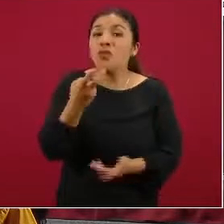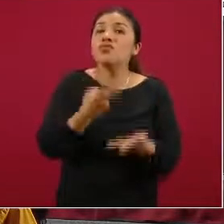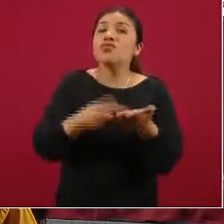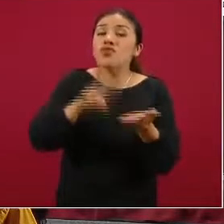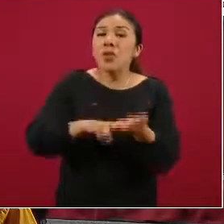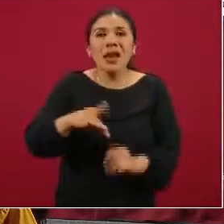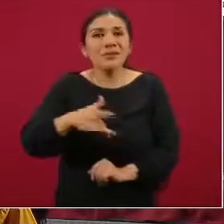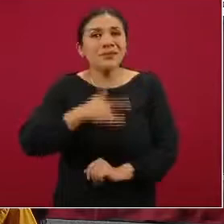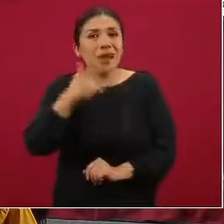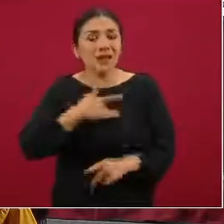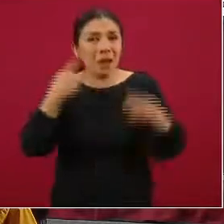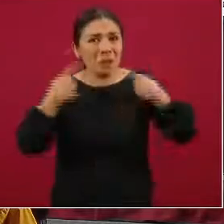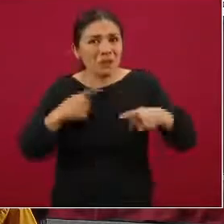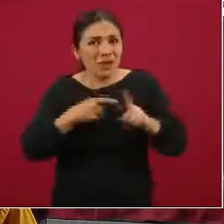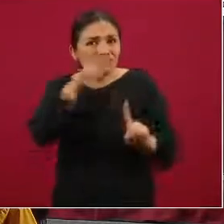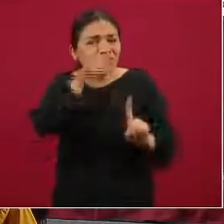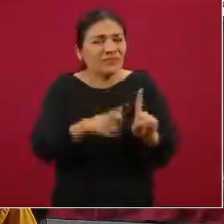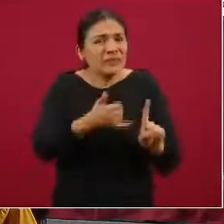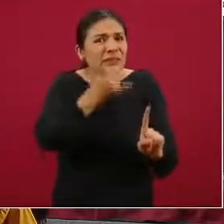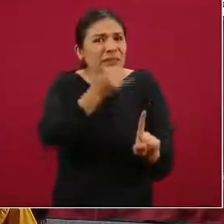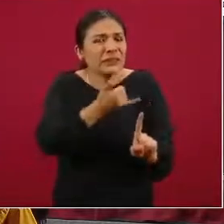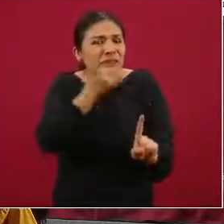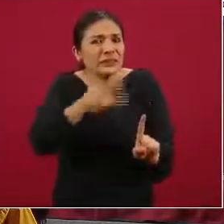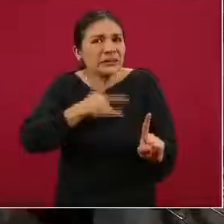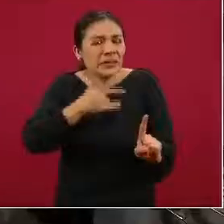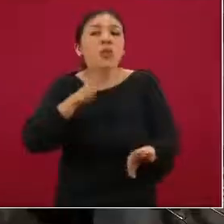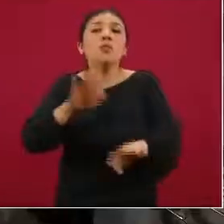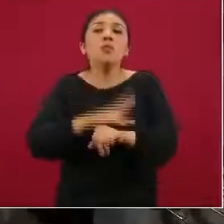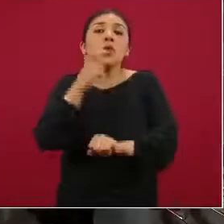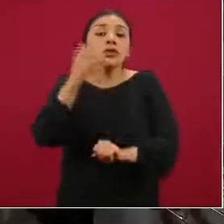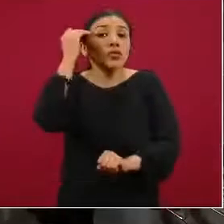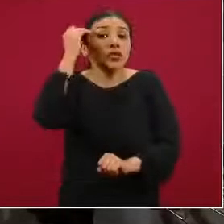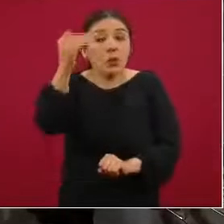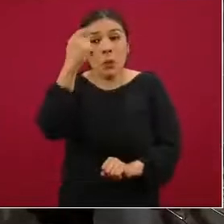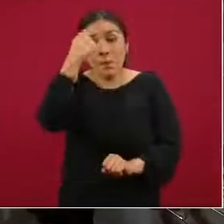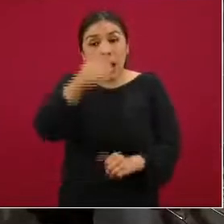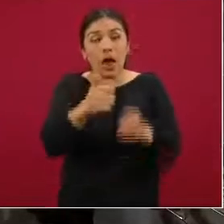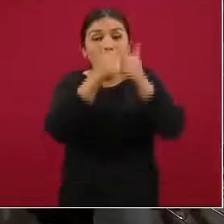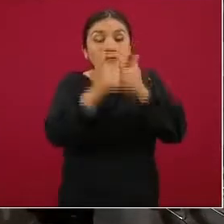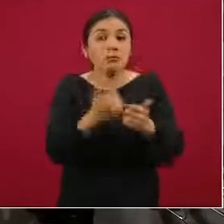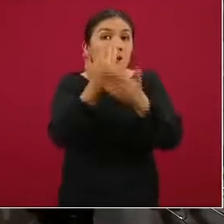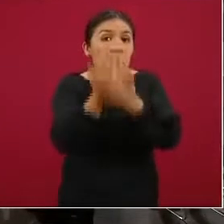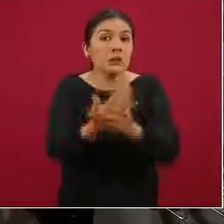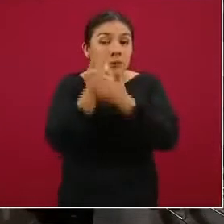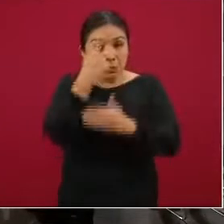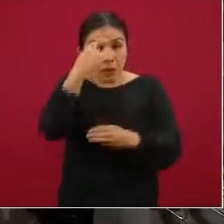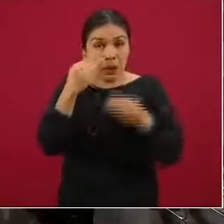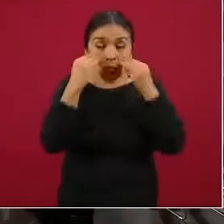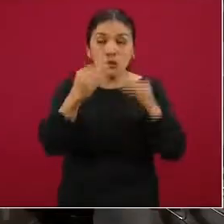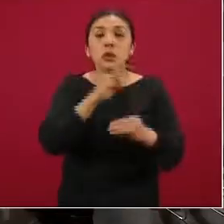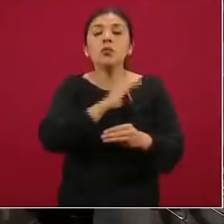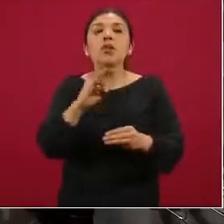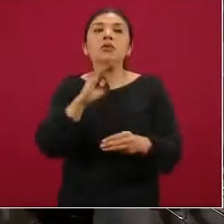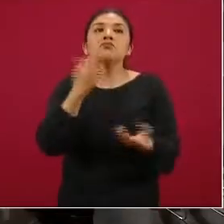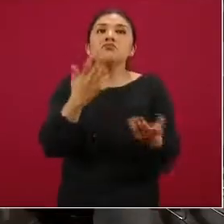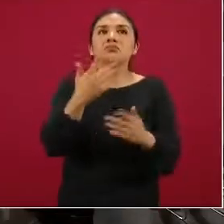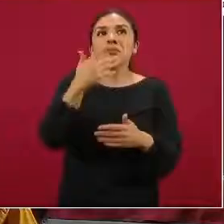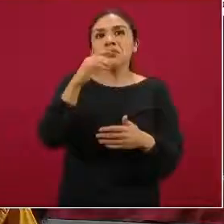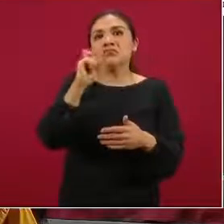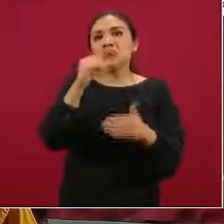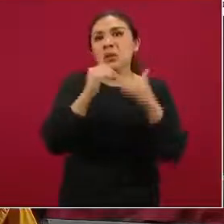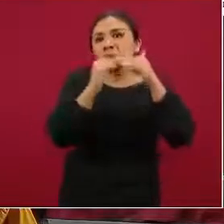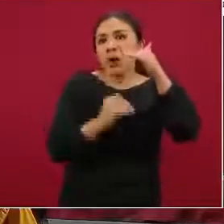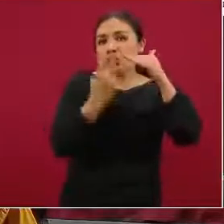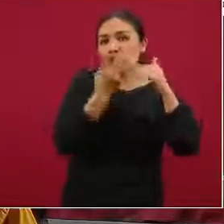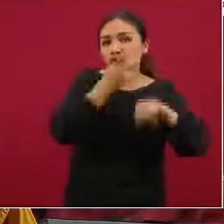la sintomatología y por eso el periodo para la toma de muestra de esta prueba puede ir de menos dos a siete días